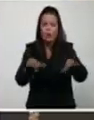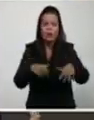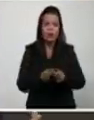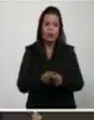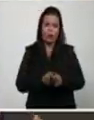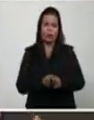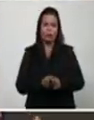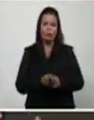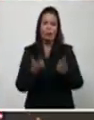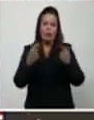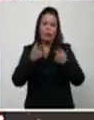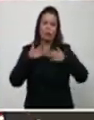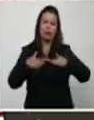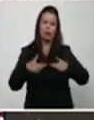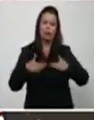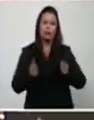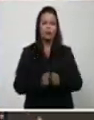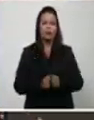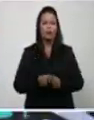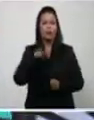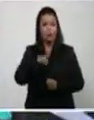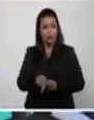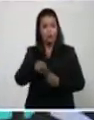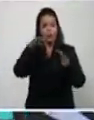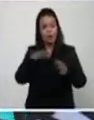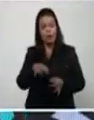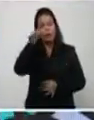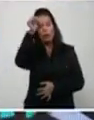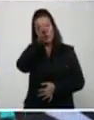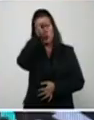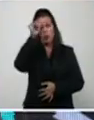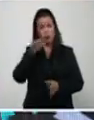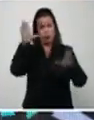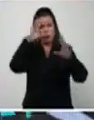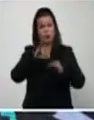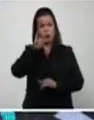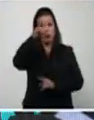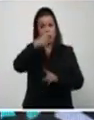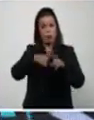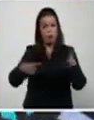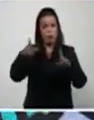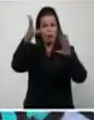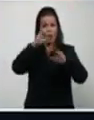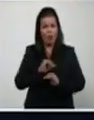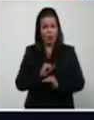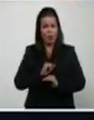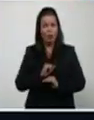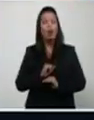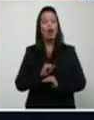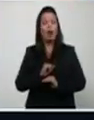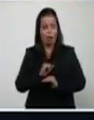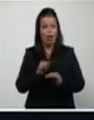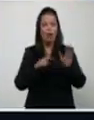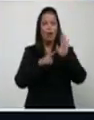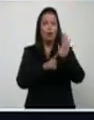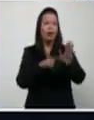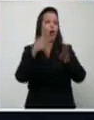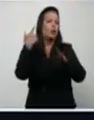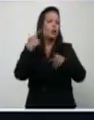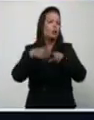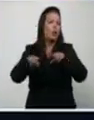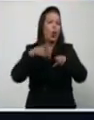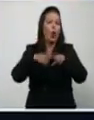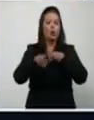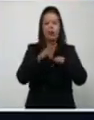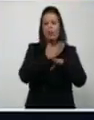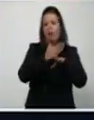episodios, el motor de arranque llegará cada domingo a las 9 y 30 de la noche con un toque de lo nuevo y lo viejo, invitados